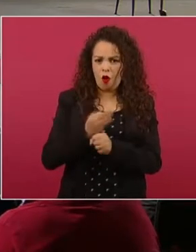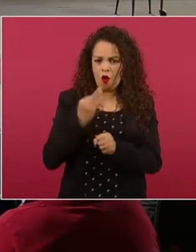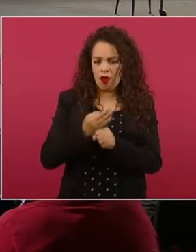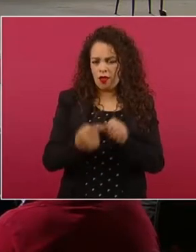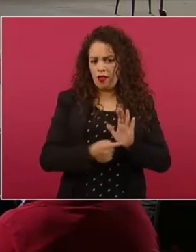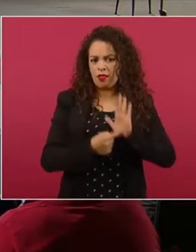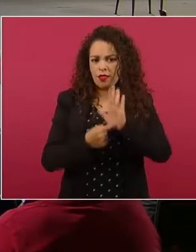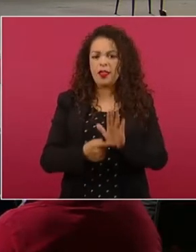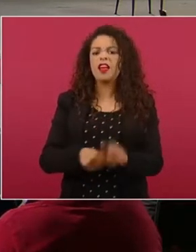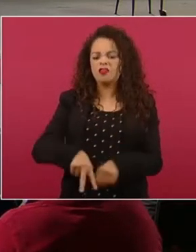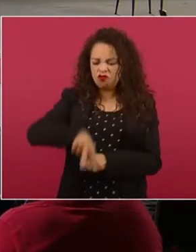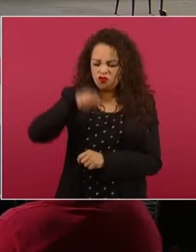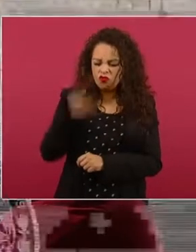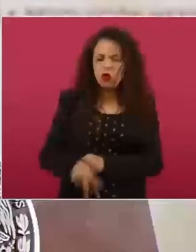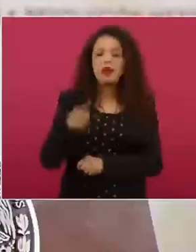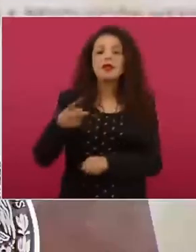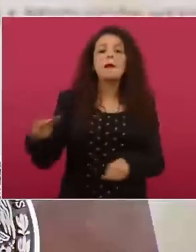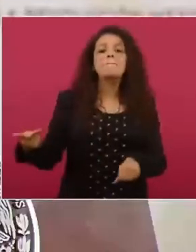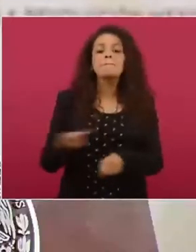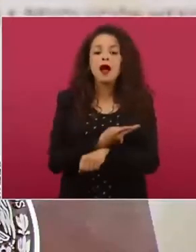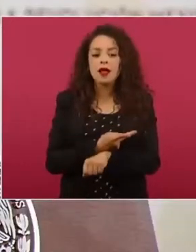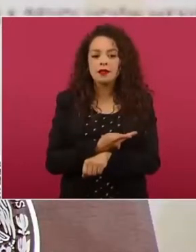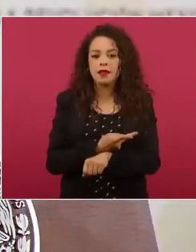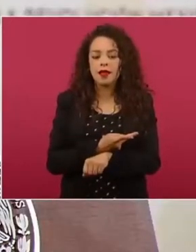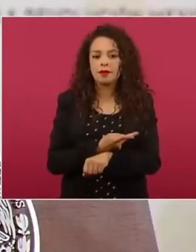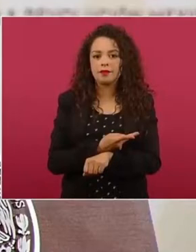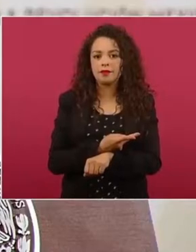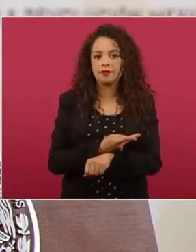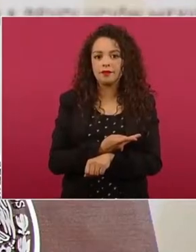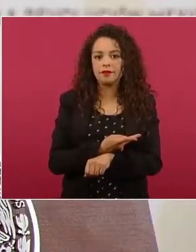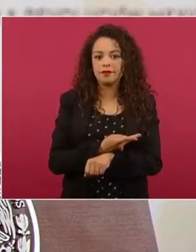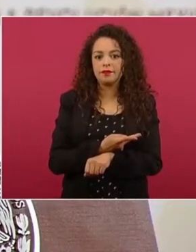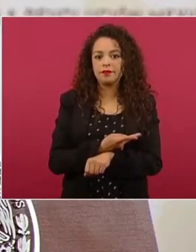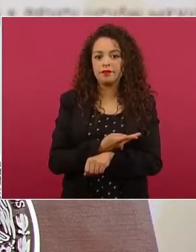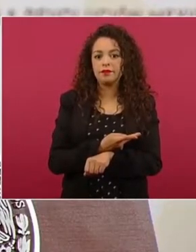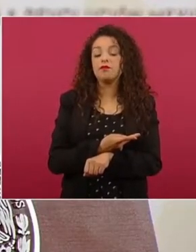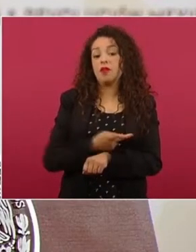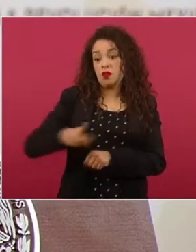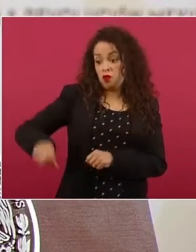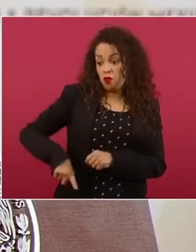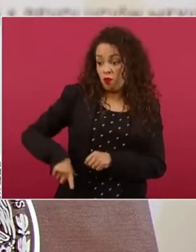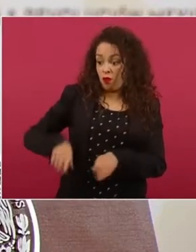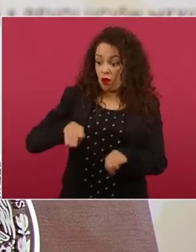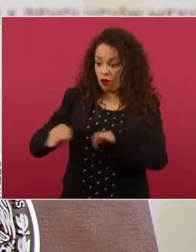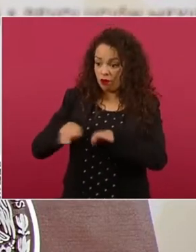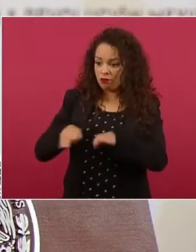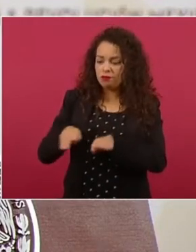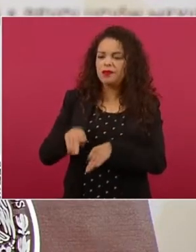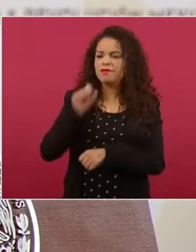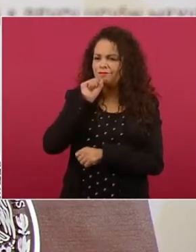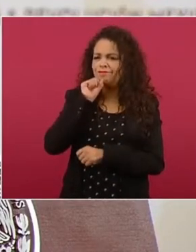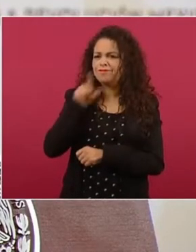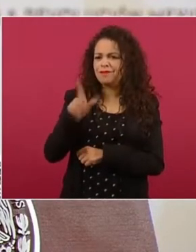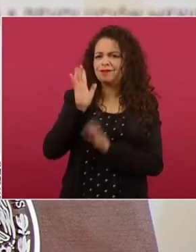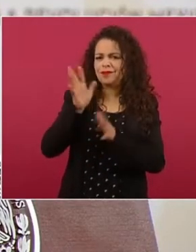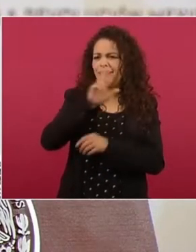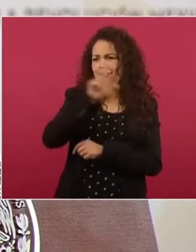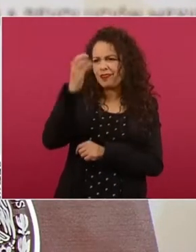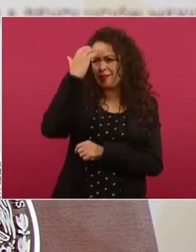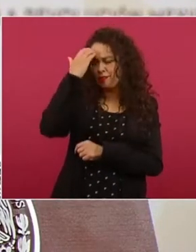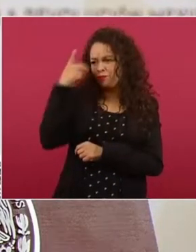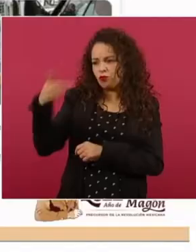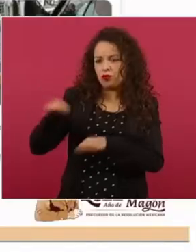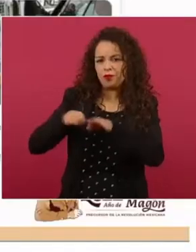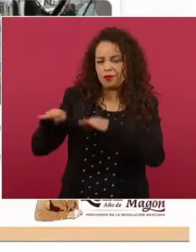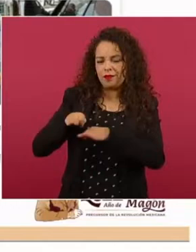realmente está pasando y hasta reconocen la labor del gobierno del presidente Andrés Manuel López Obrador.